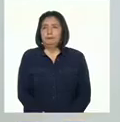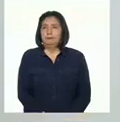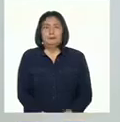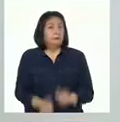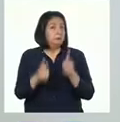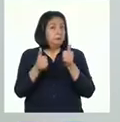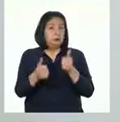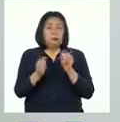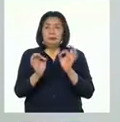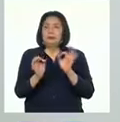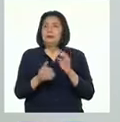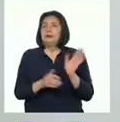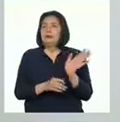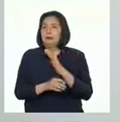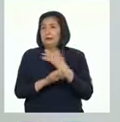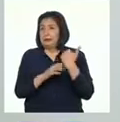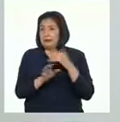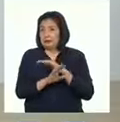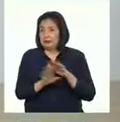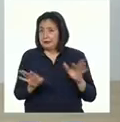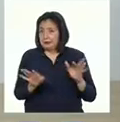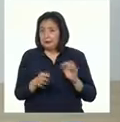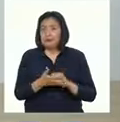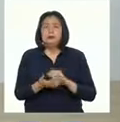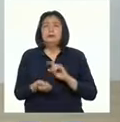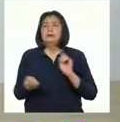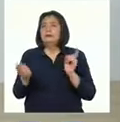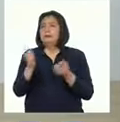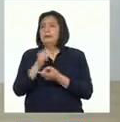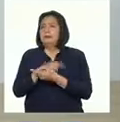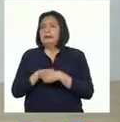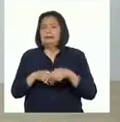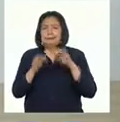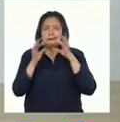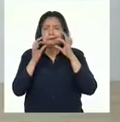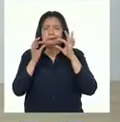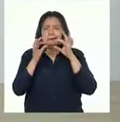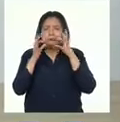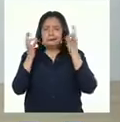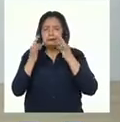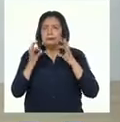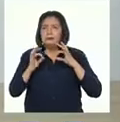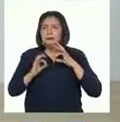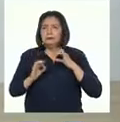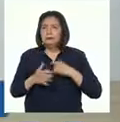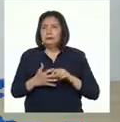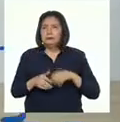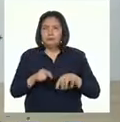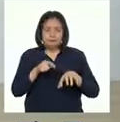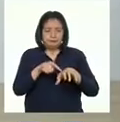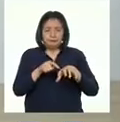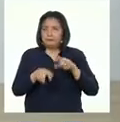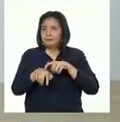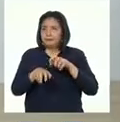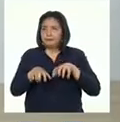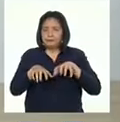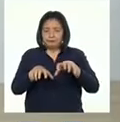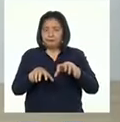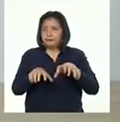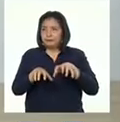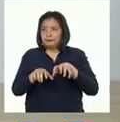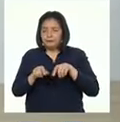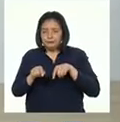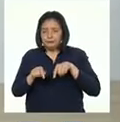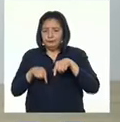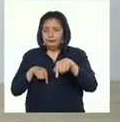Muy bien. Ahora, para terminar, vamos a convertirnos en otorongo. Sacamos las garras hacia adelante. Y voy a pegar un salto así.